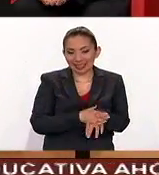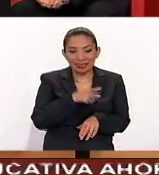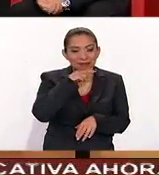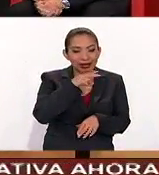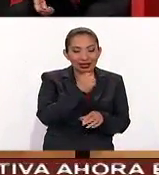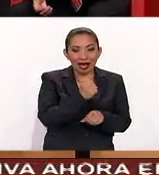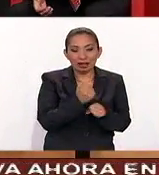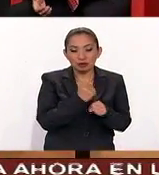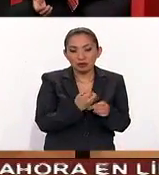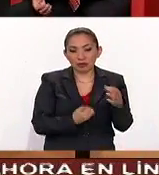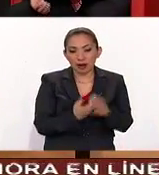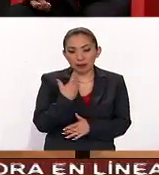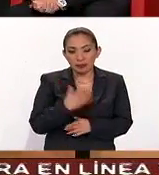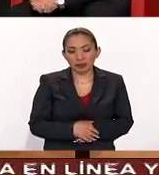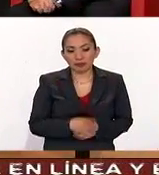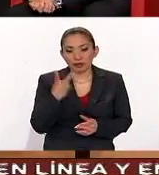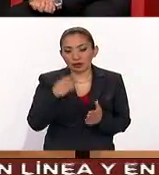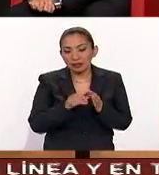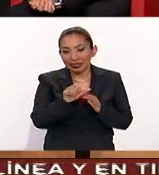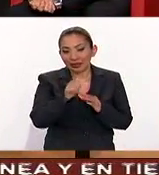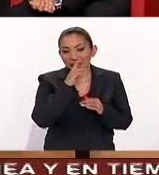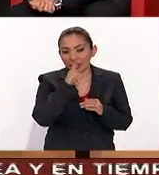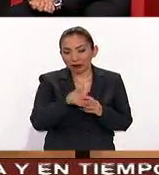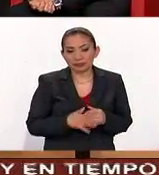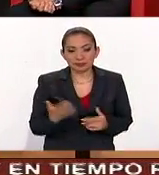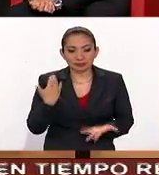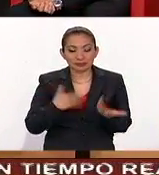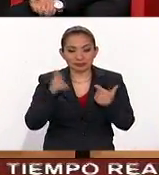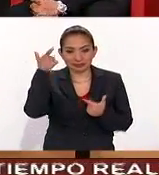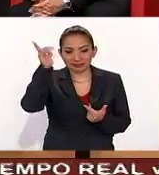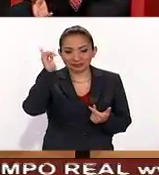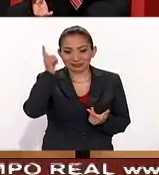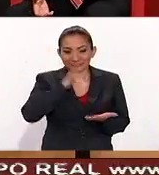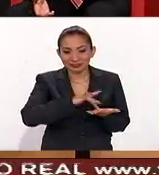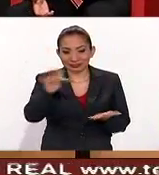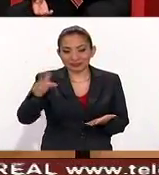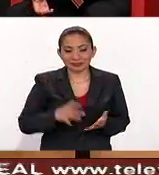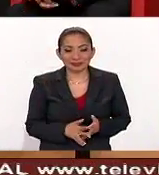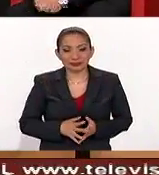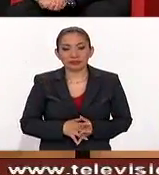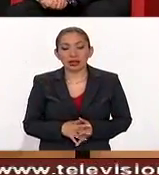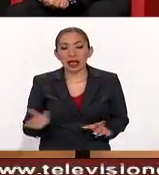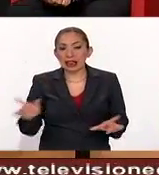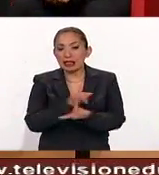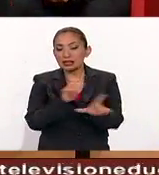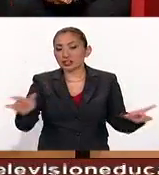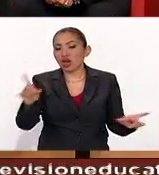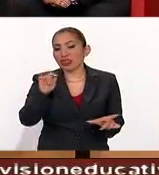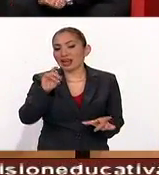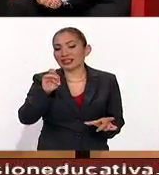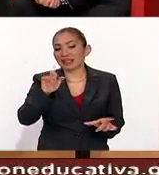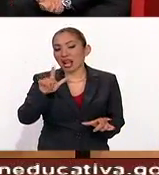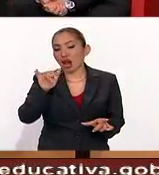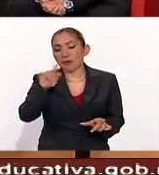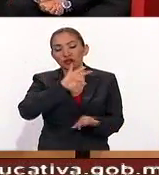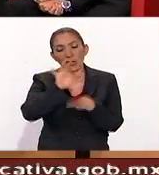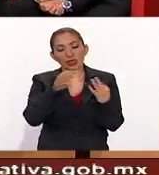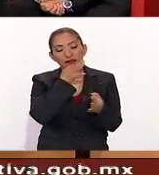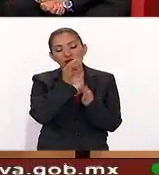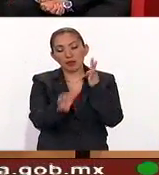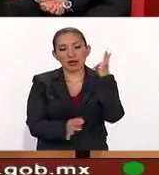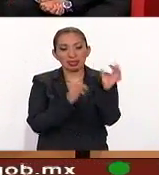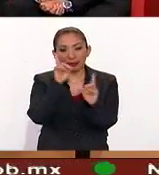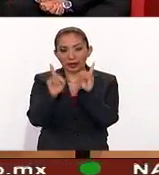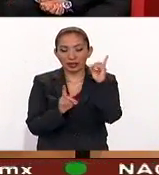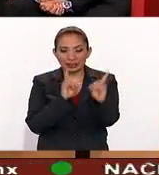navidad y año nuevo mejor y que el 2016 sea mejor eso esperamos gracias hasta luego está listo Daniel López Casarín con toda la información